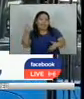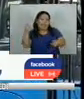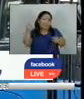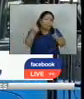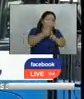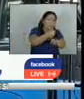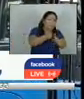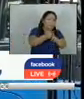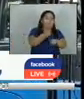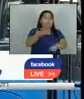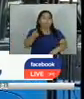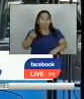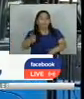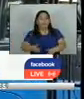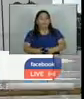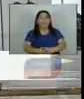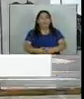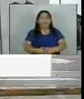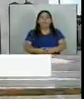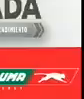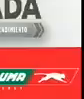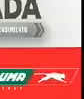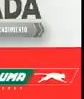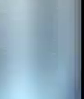represión policial y paramilitar